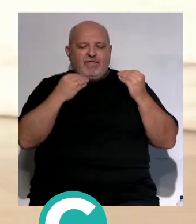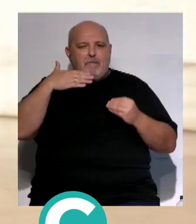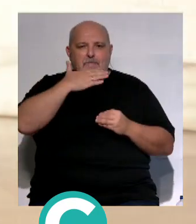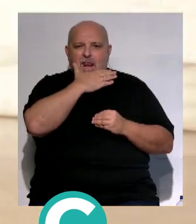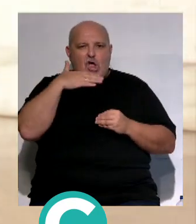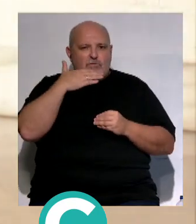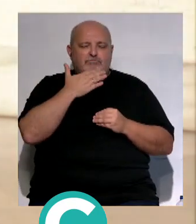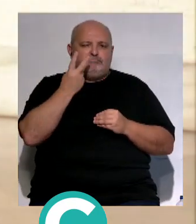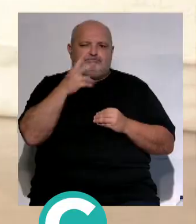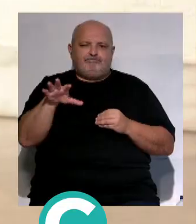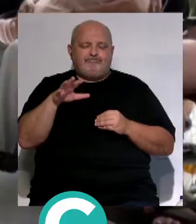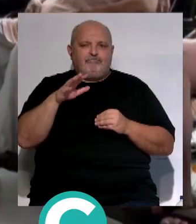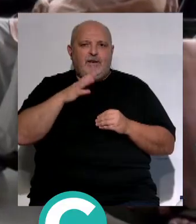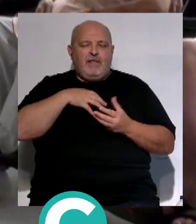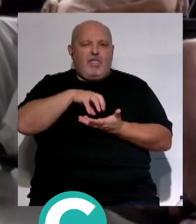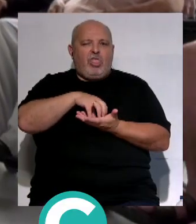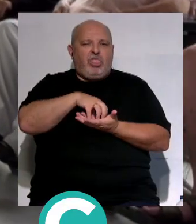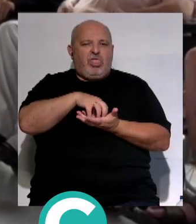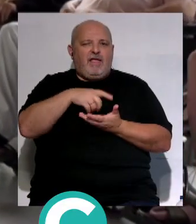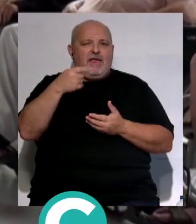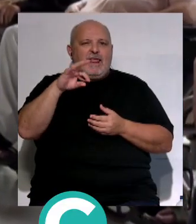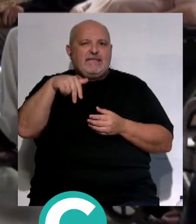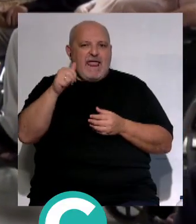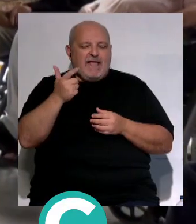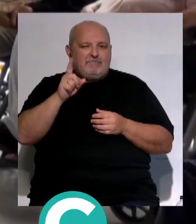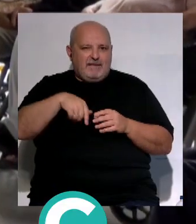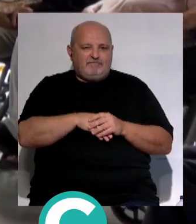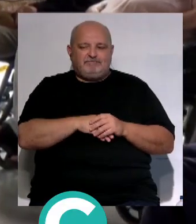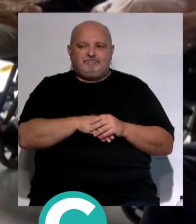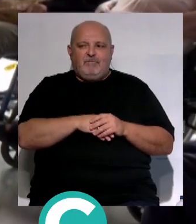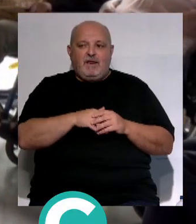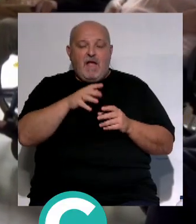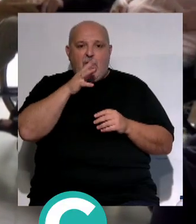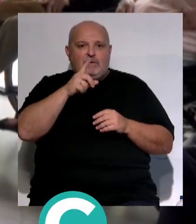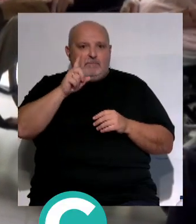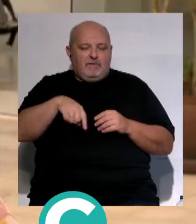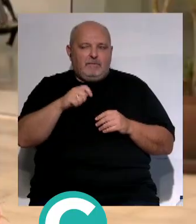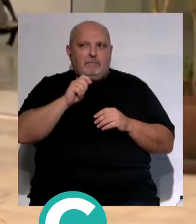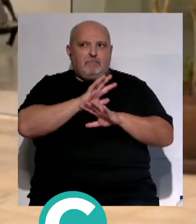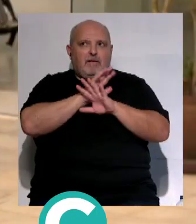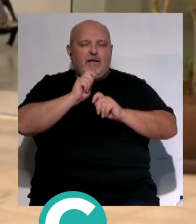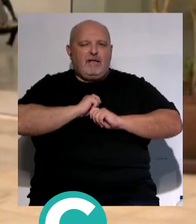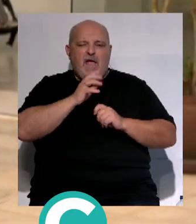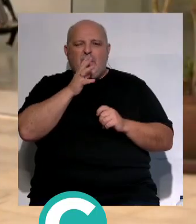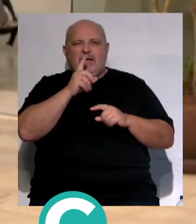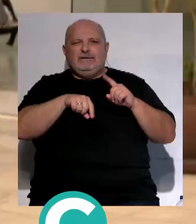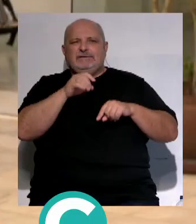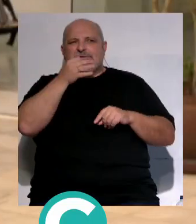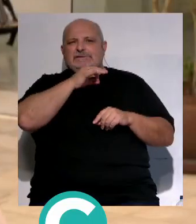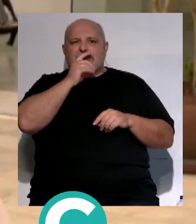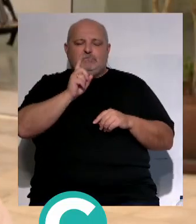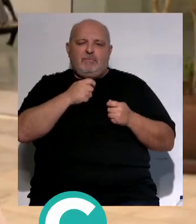melón, que les gusta mucho la gelatina. Es una forma también de hidratarse. Y ya no es solo el agua, que parece que les cogen manía a algunos de los